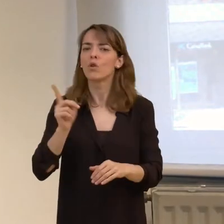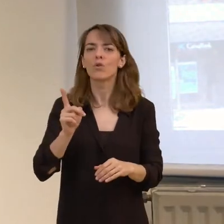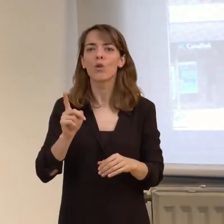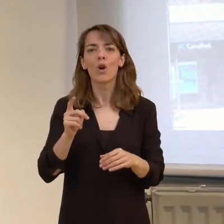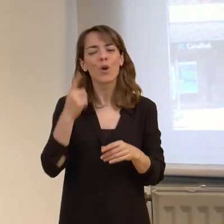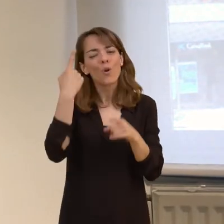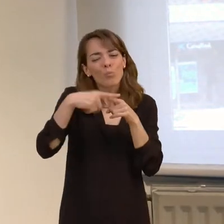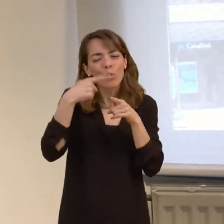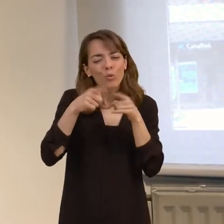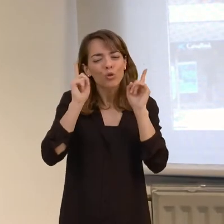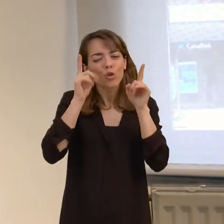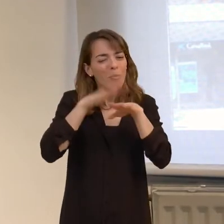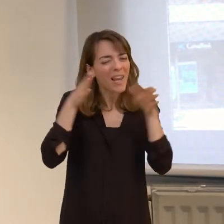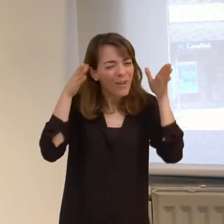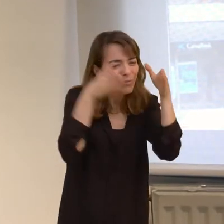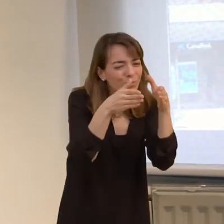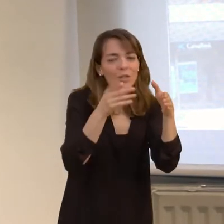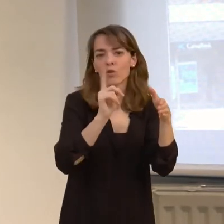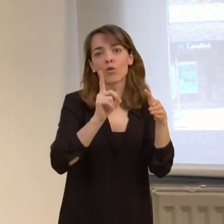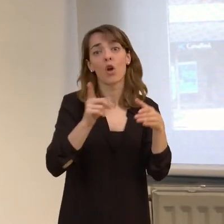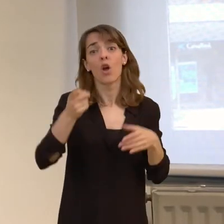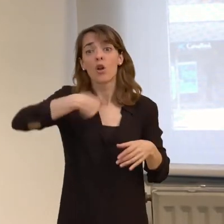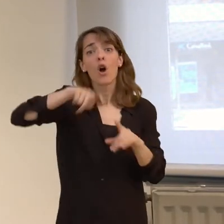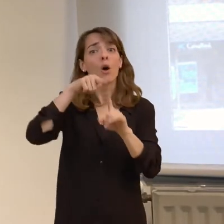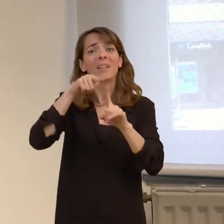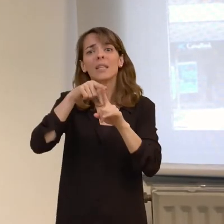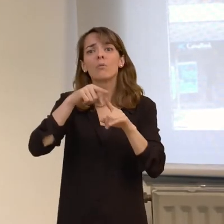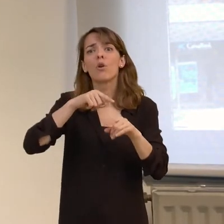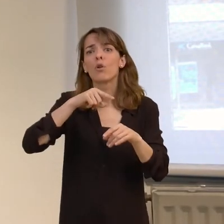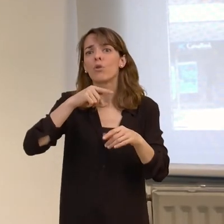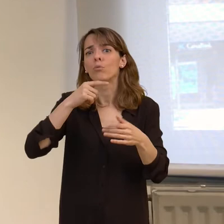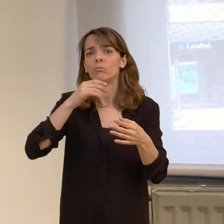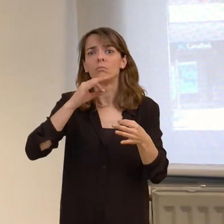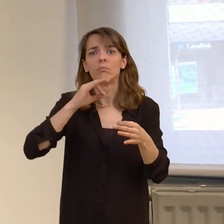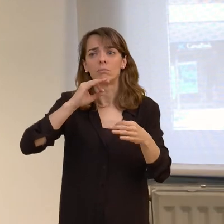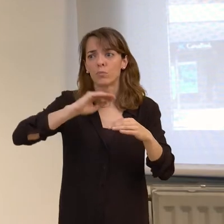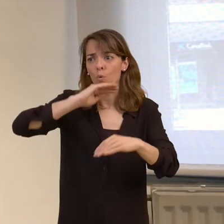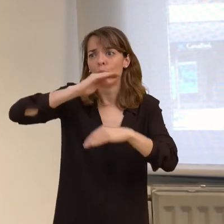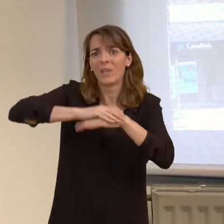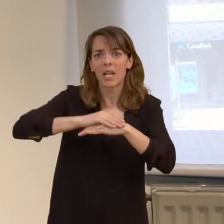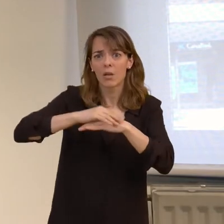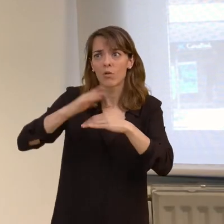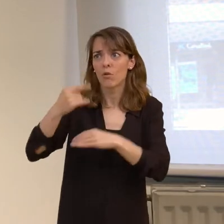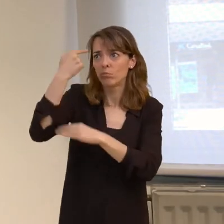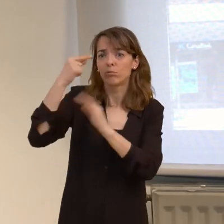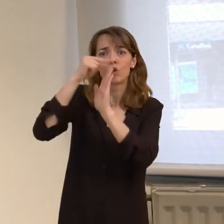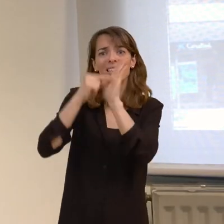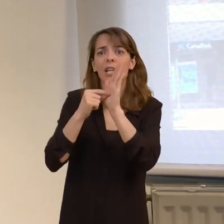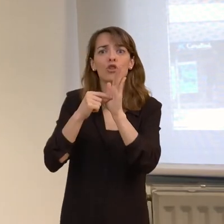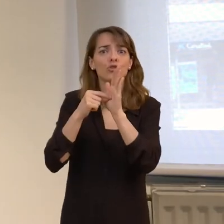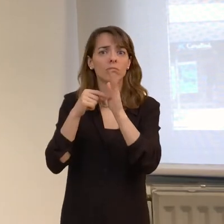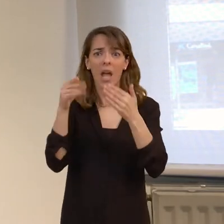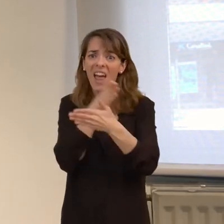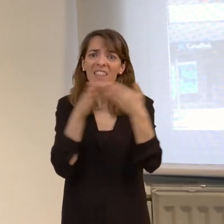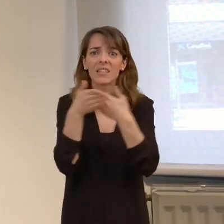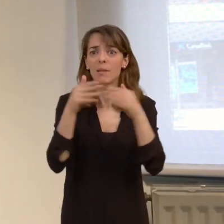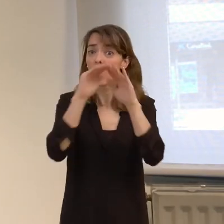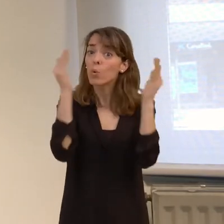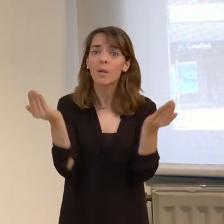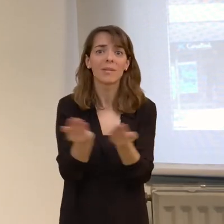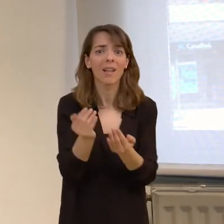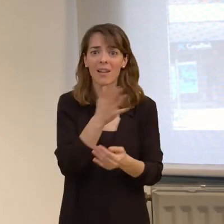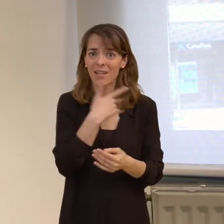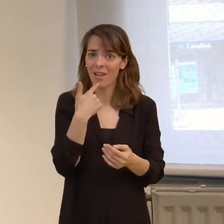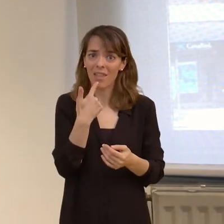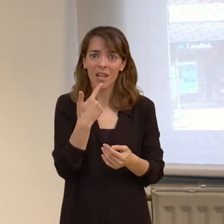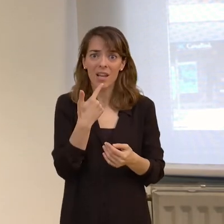un determinado colectivo. Nuestro objetivo es cumplir con los dictámenes que marcan los criterios de accesibilidad universal, que